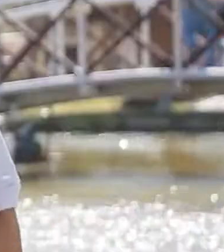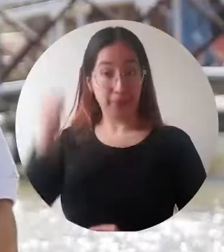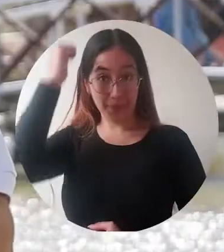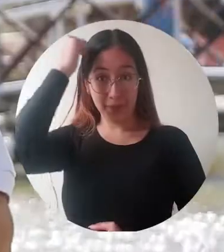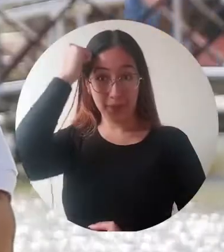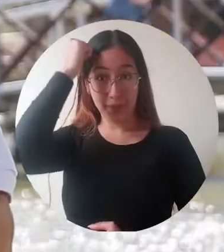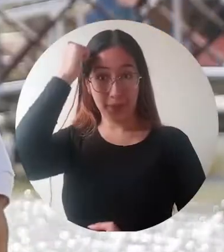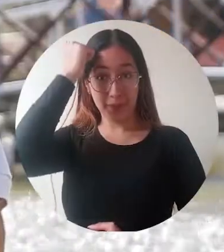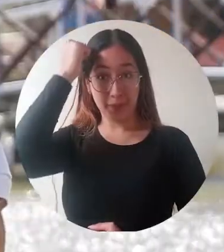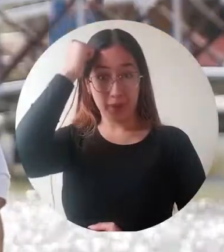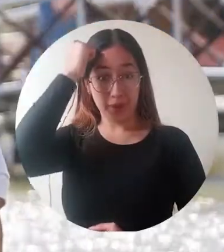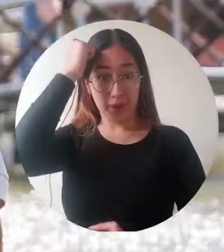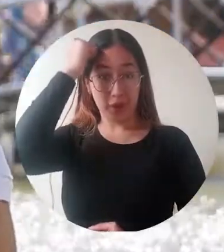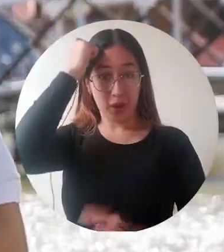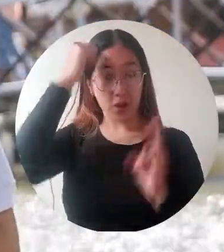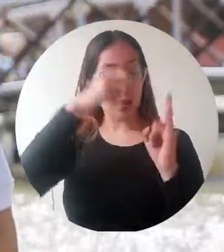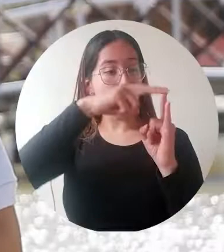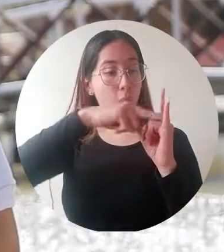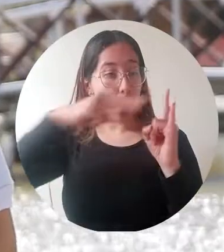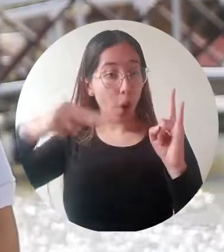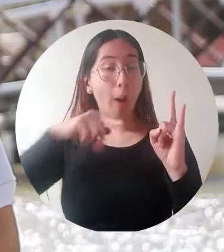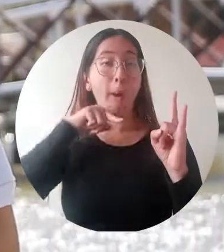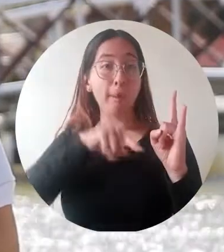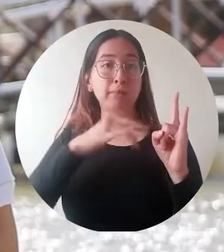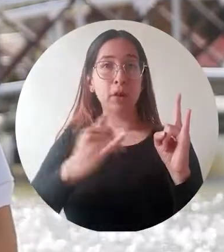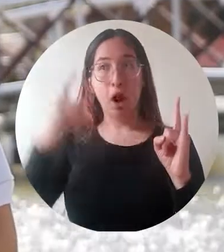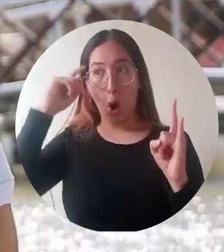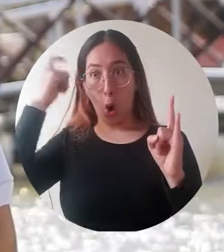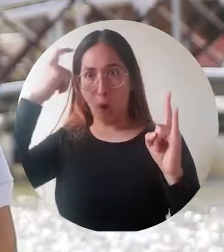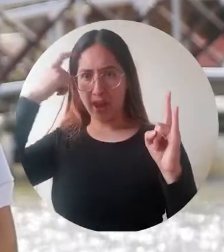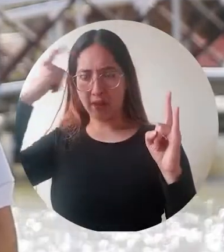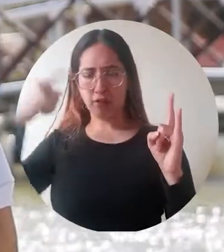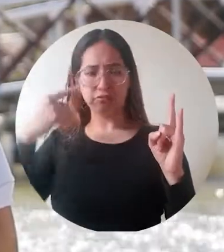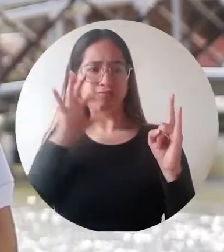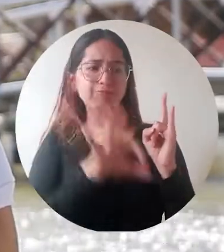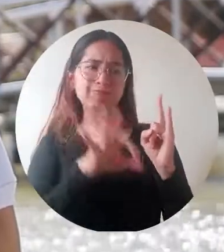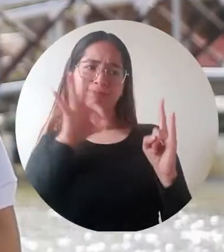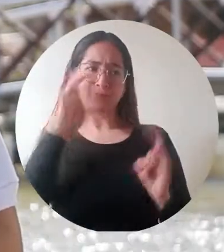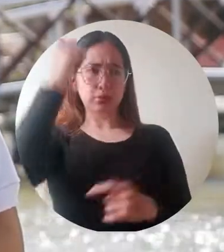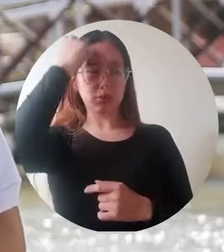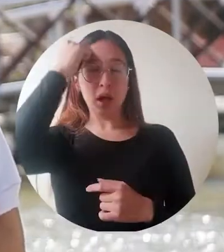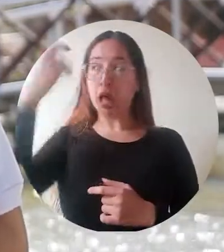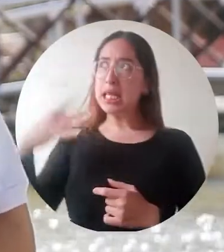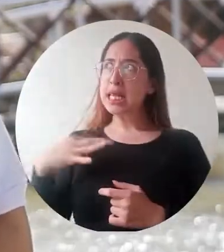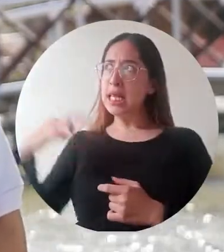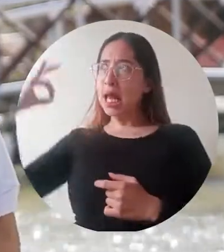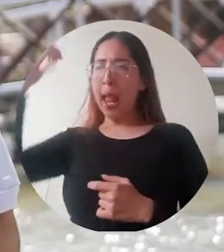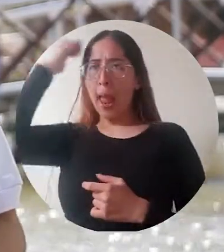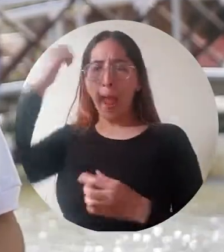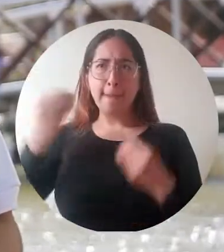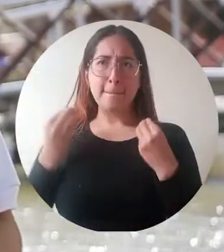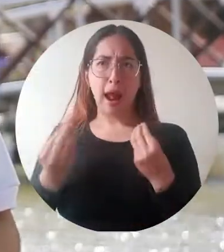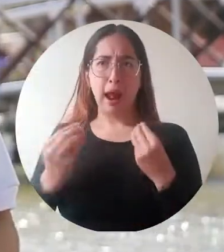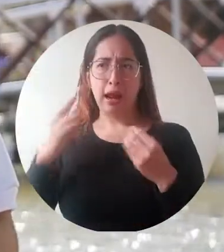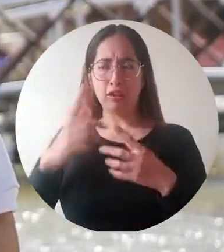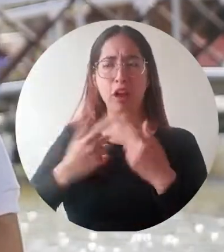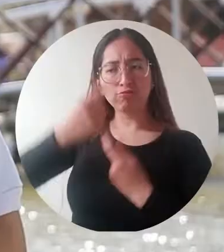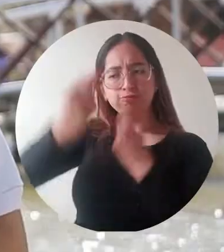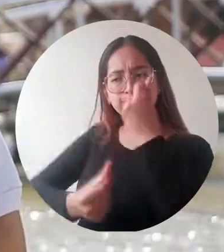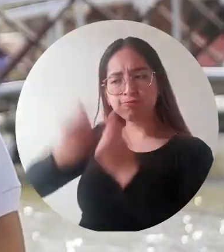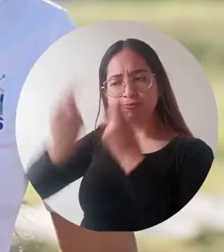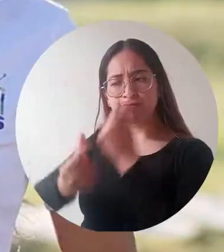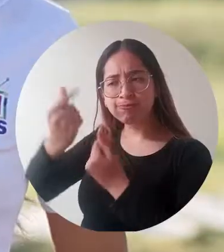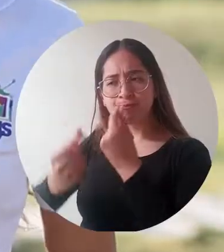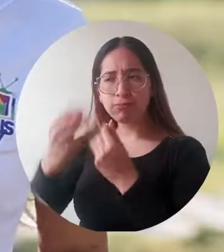Un docente de la Universidad del Magdalena fue nombrado por el Gobierno Nacional como nuevo integrante del Consejo Técnico de la Contaduría